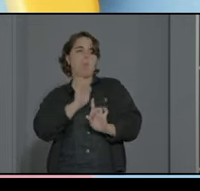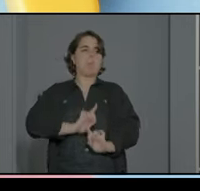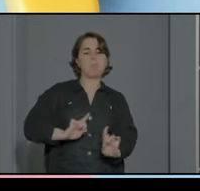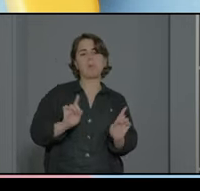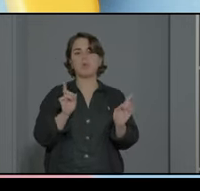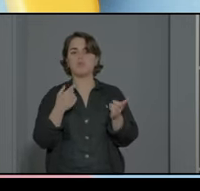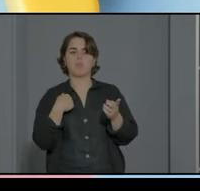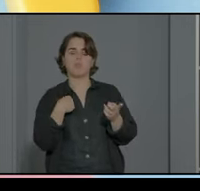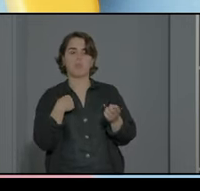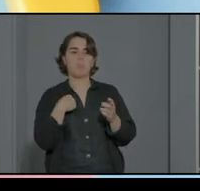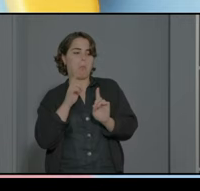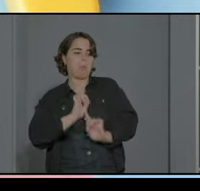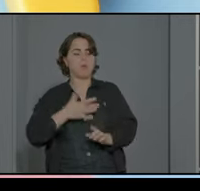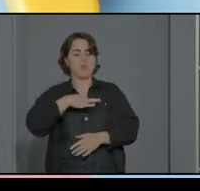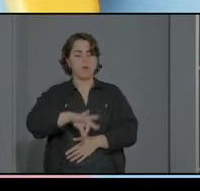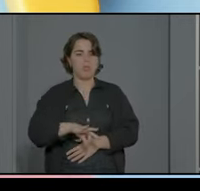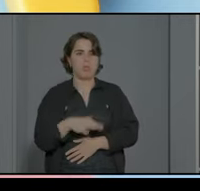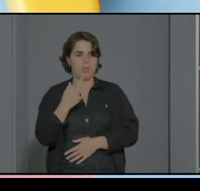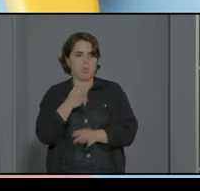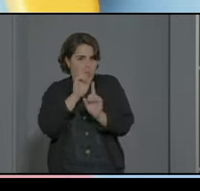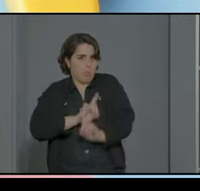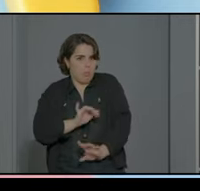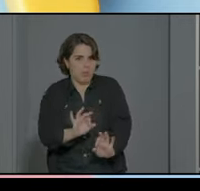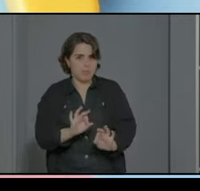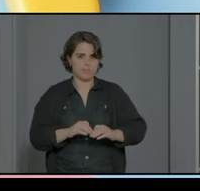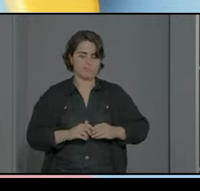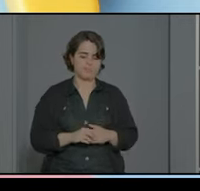y puede pasar desapercibida de hecho pasa desapercibida